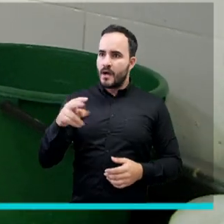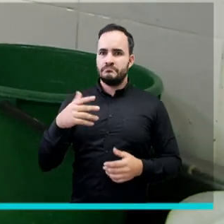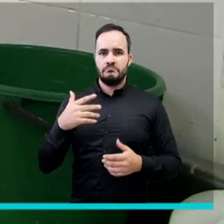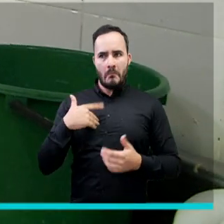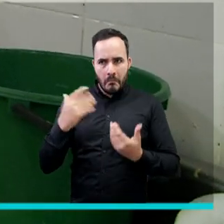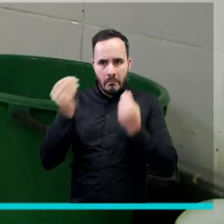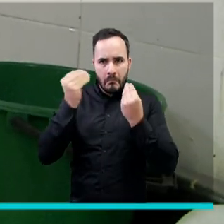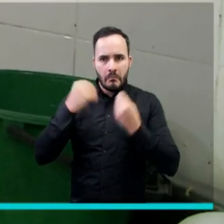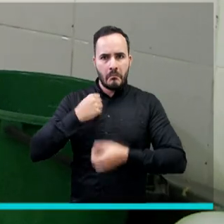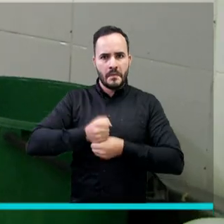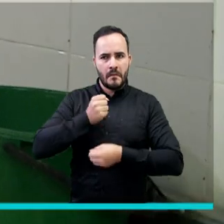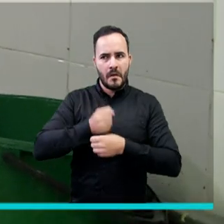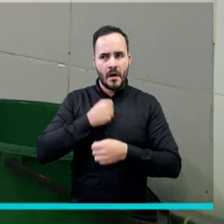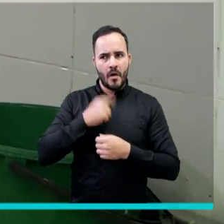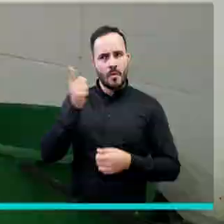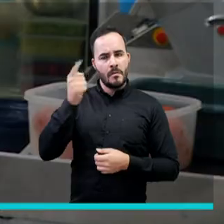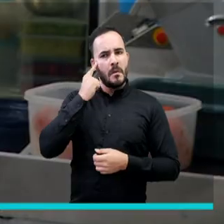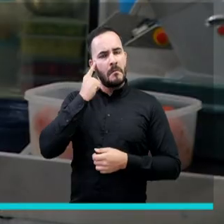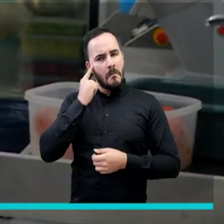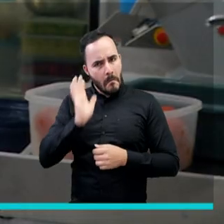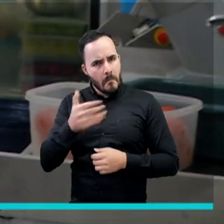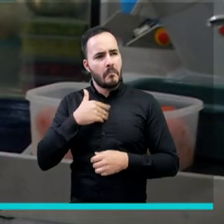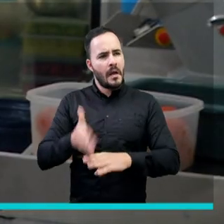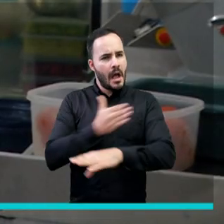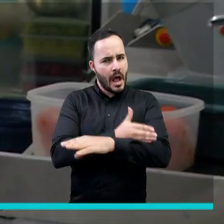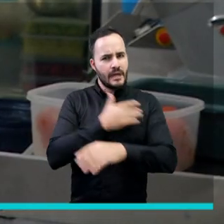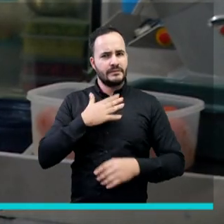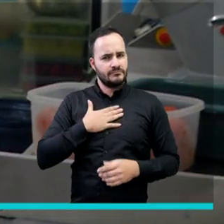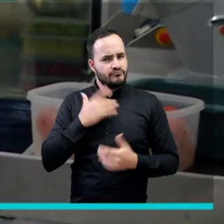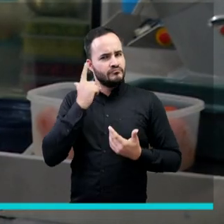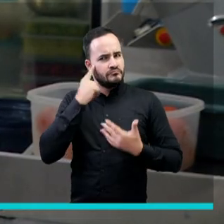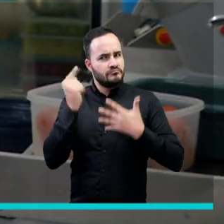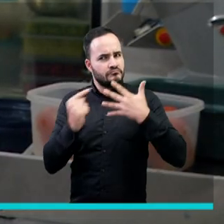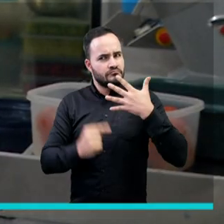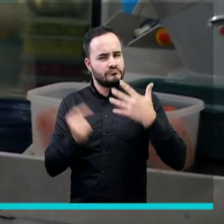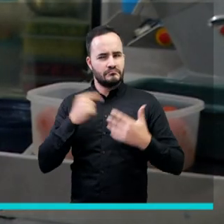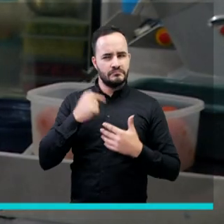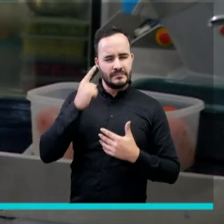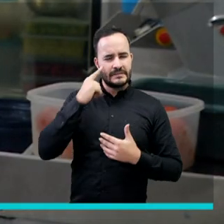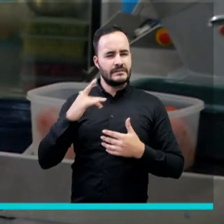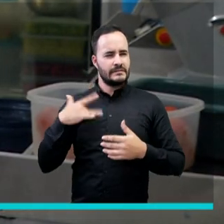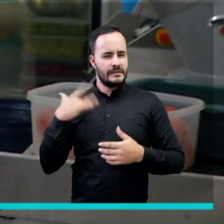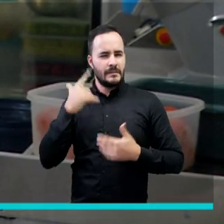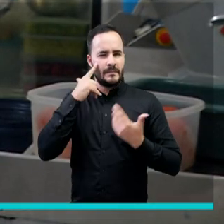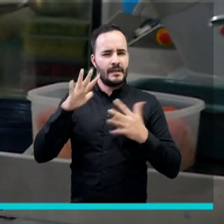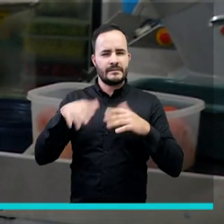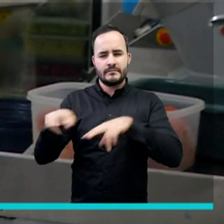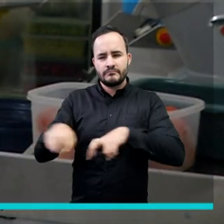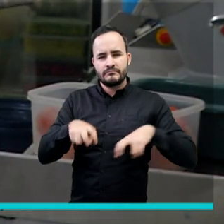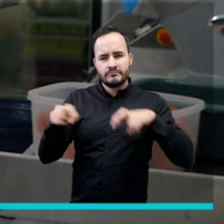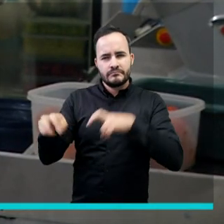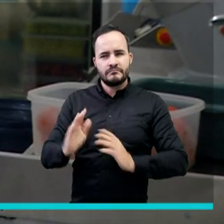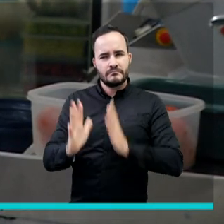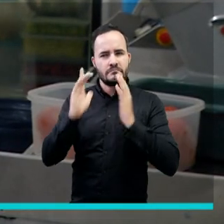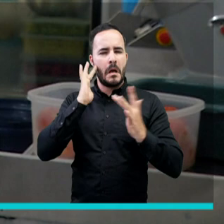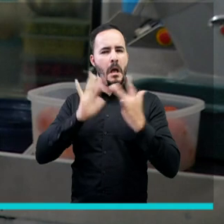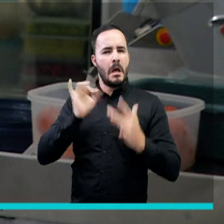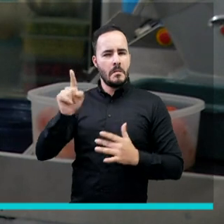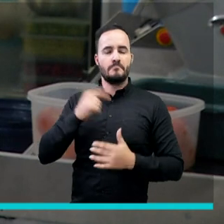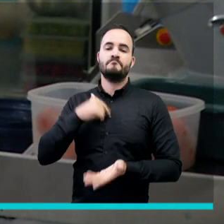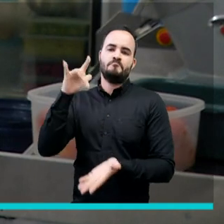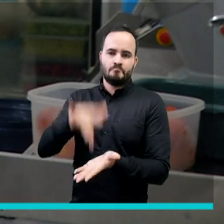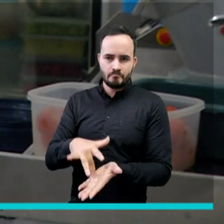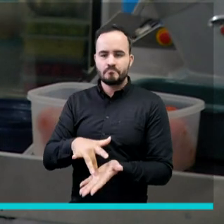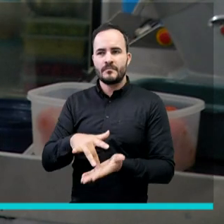competencias laborales en todo el transcurso de mi estadía en el componente de granja. Allá servíamos, pues, como